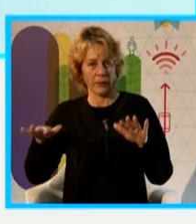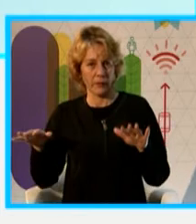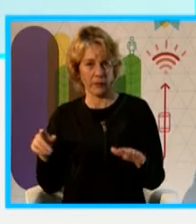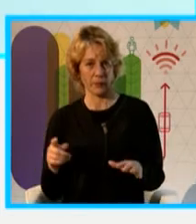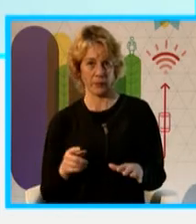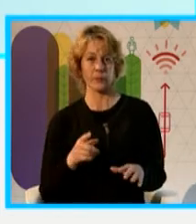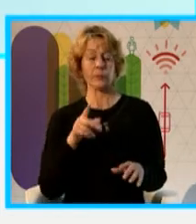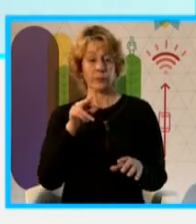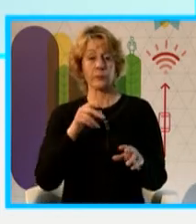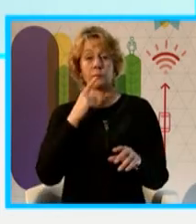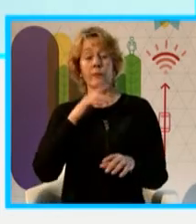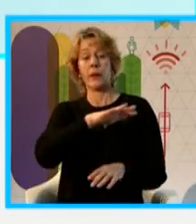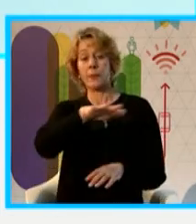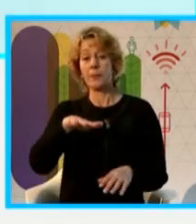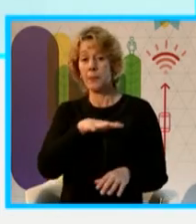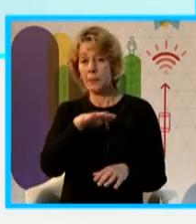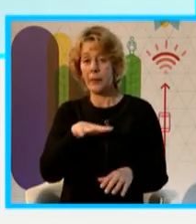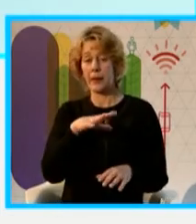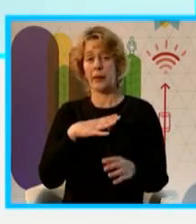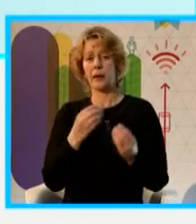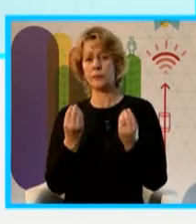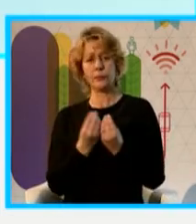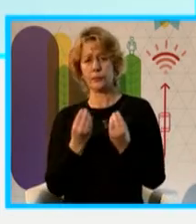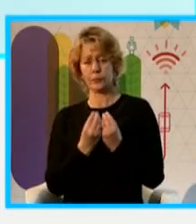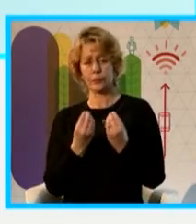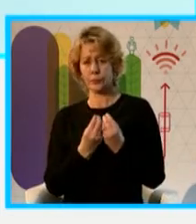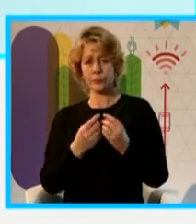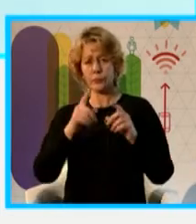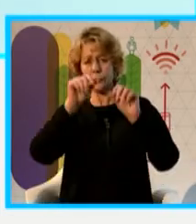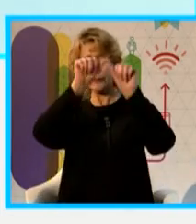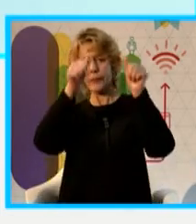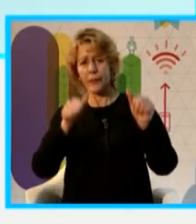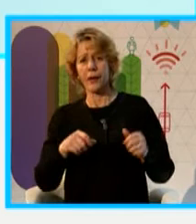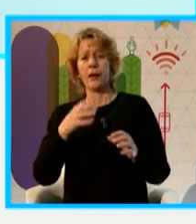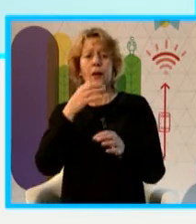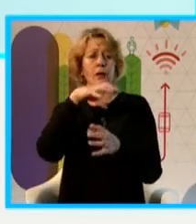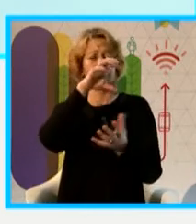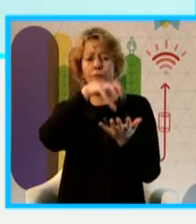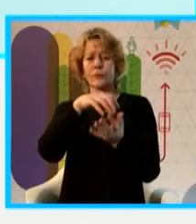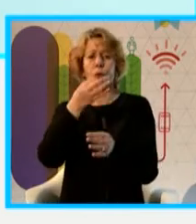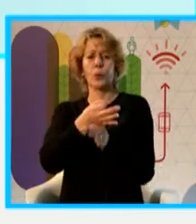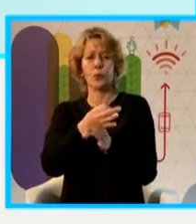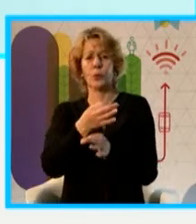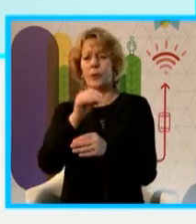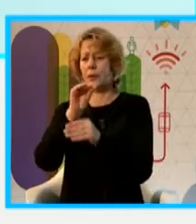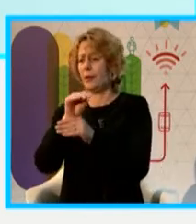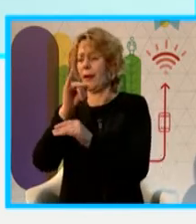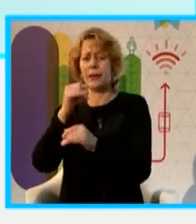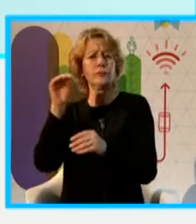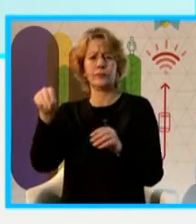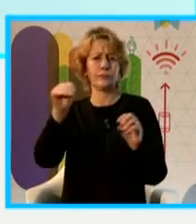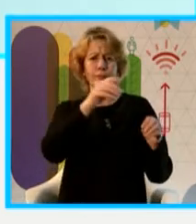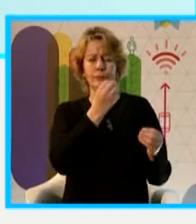Además, en el parque se encuentran una cantidad de obras culturales y puntos relevantes, donde también se propone iluminarlos y que los